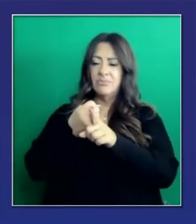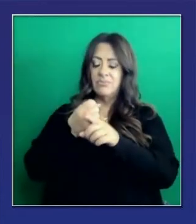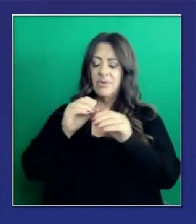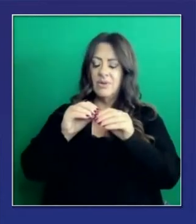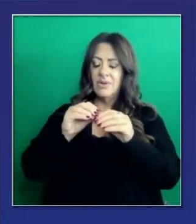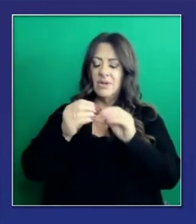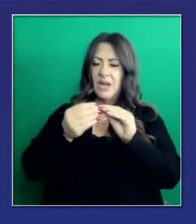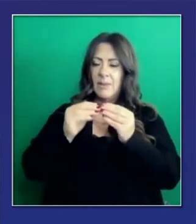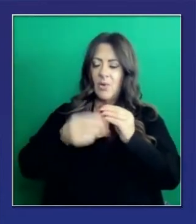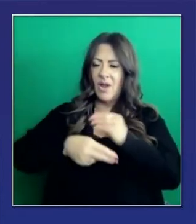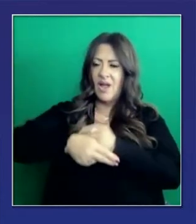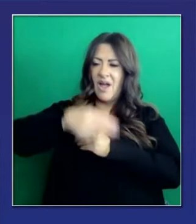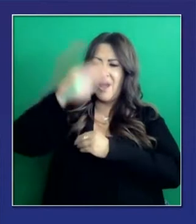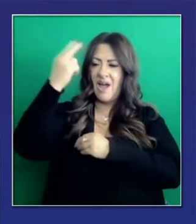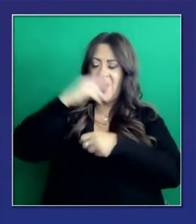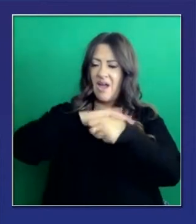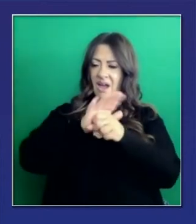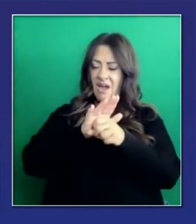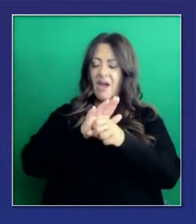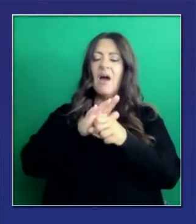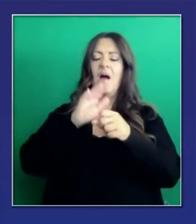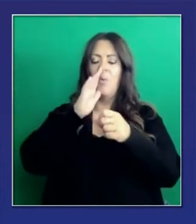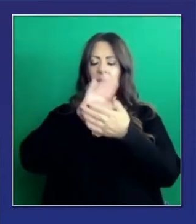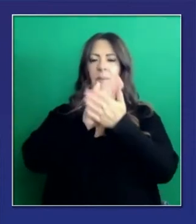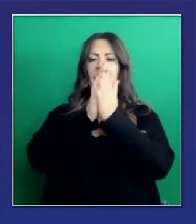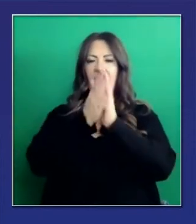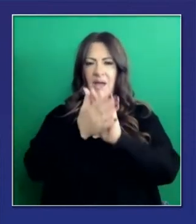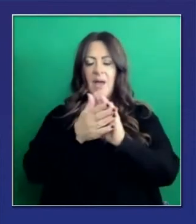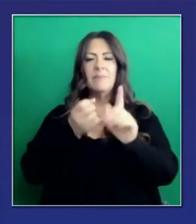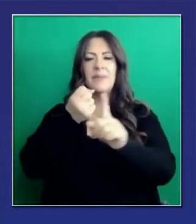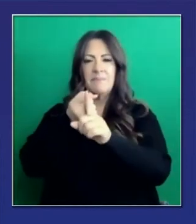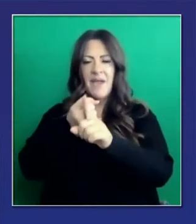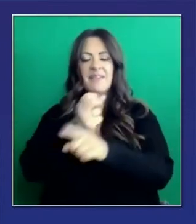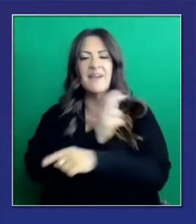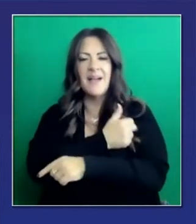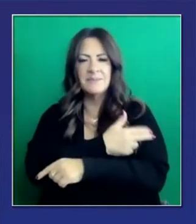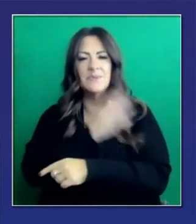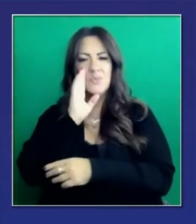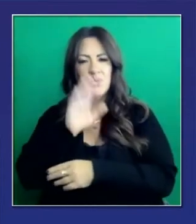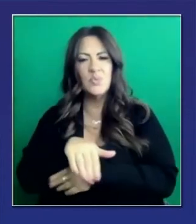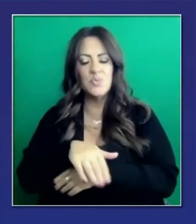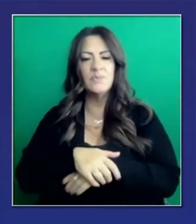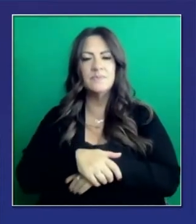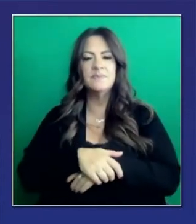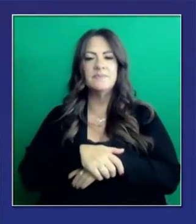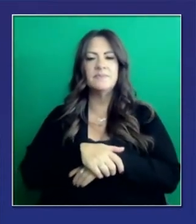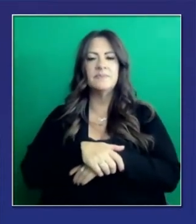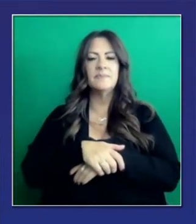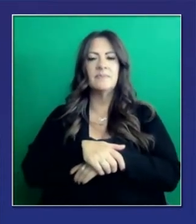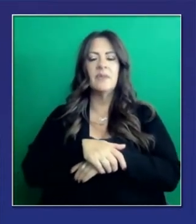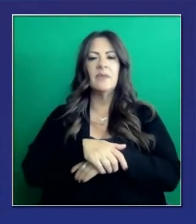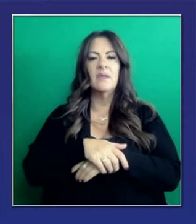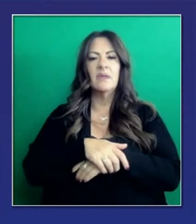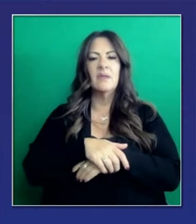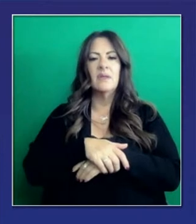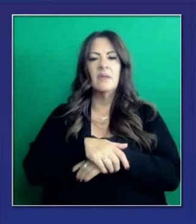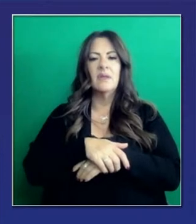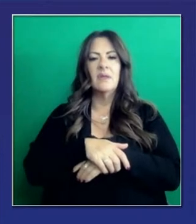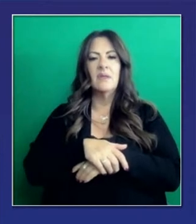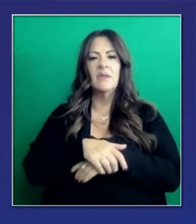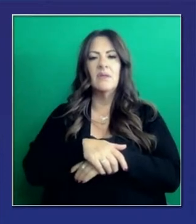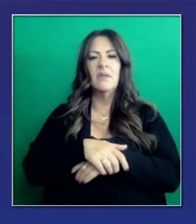transmisión de COVID, el modelo no estamos viendo las condiciones de la actualidad, pero las tasas de casas son